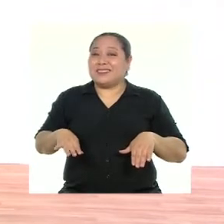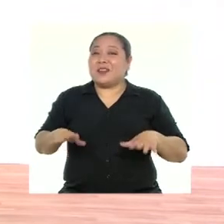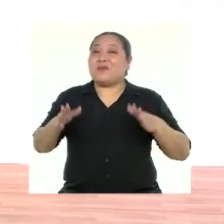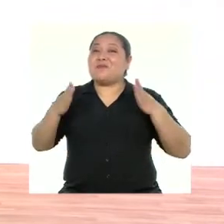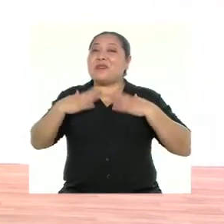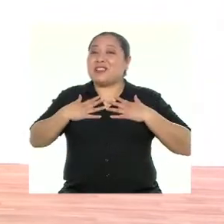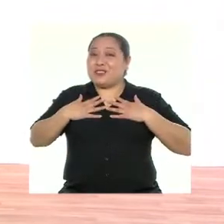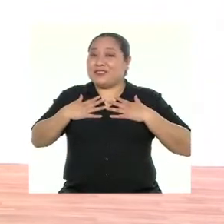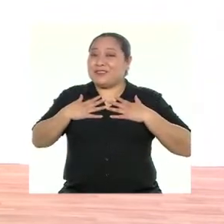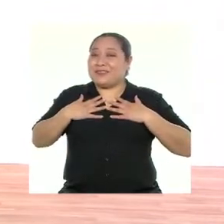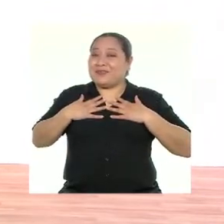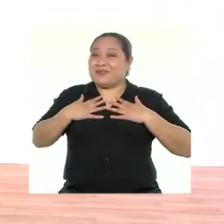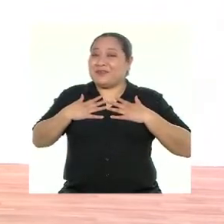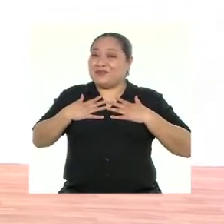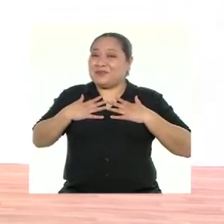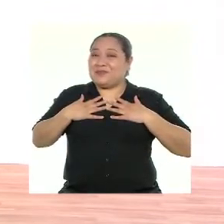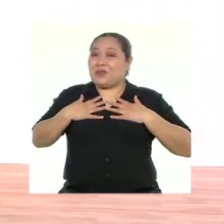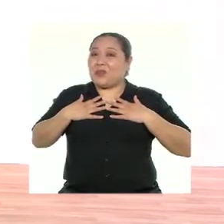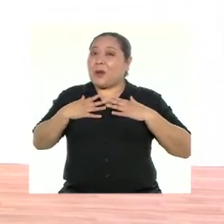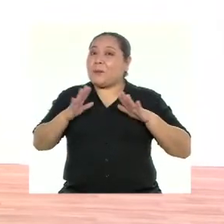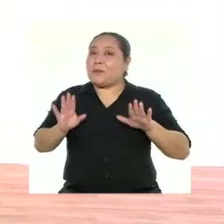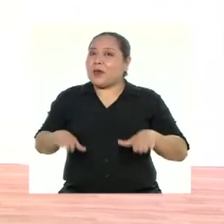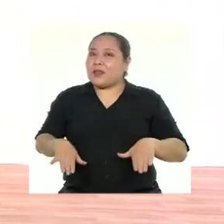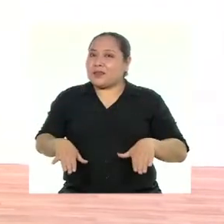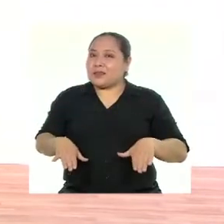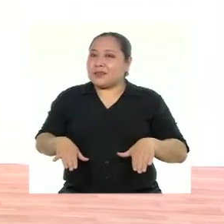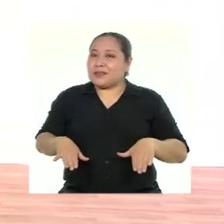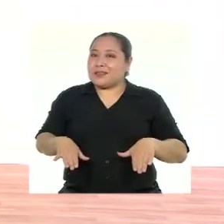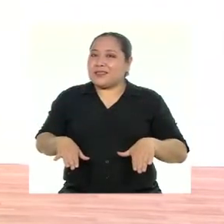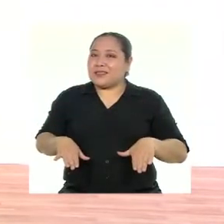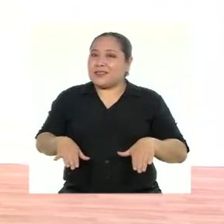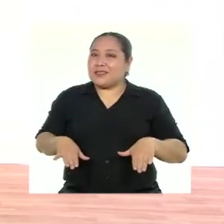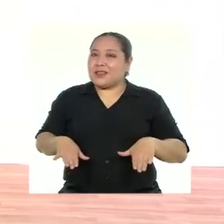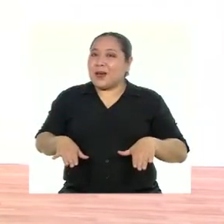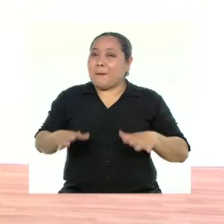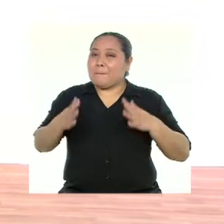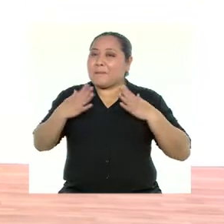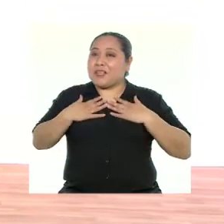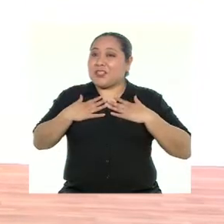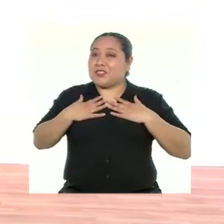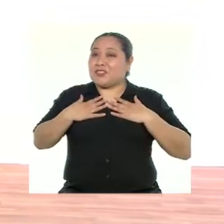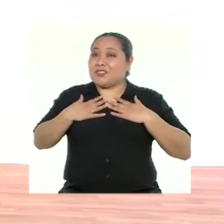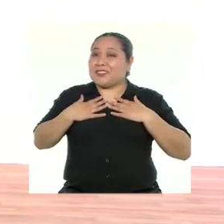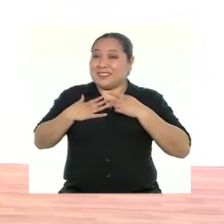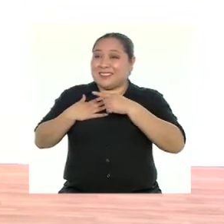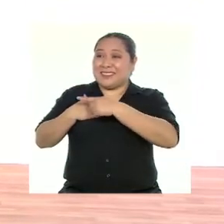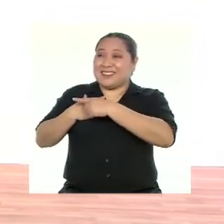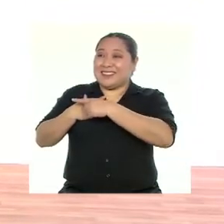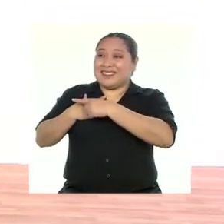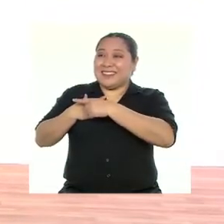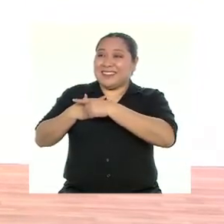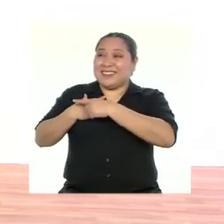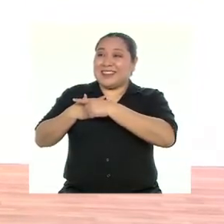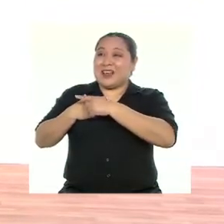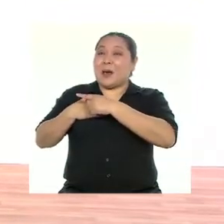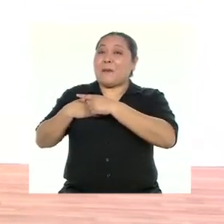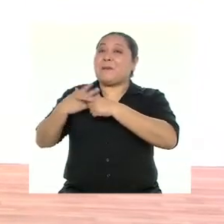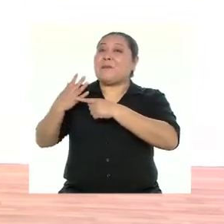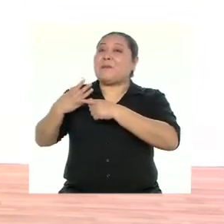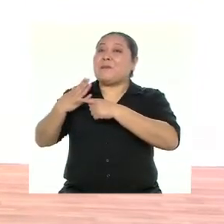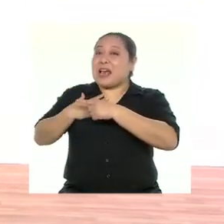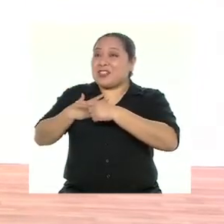Pecho. Y piernas. Pecho. Pecho.